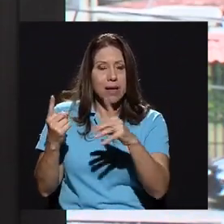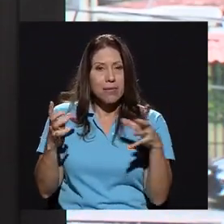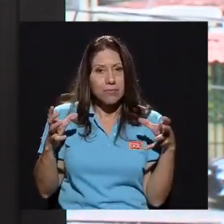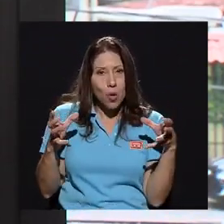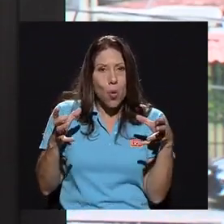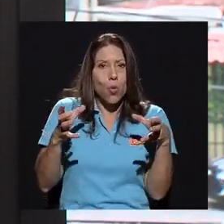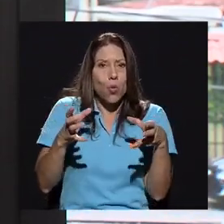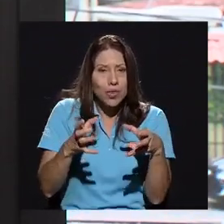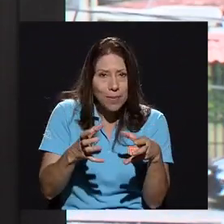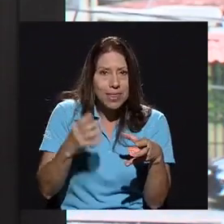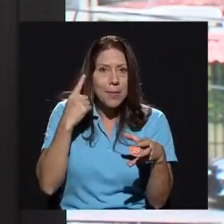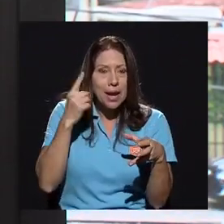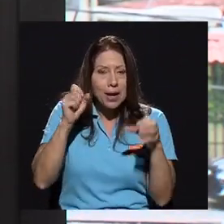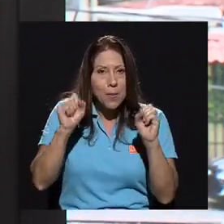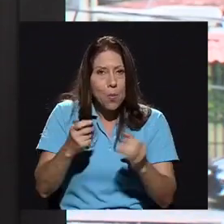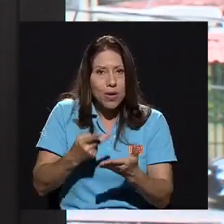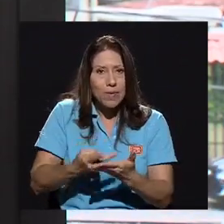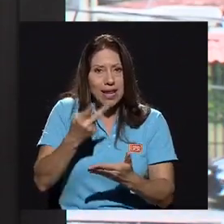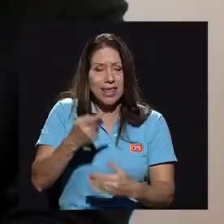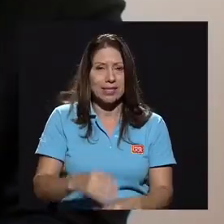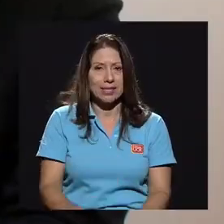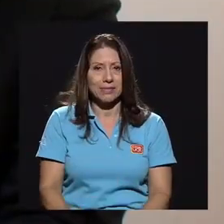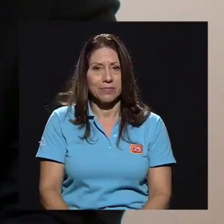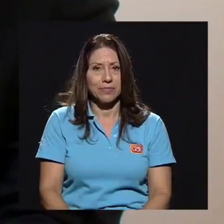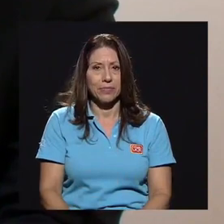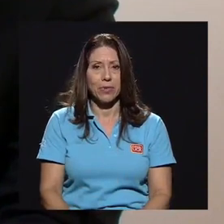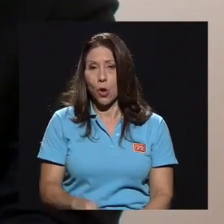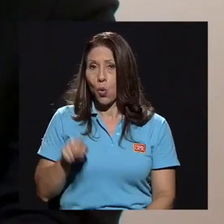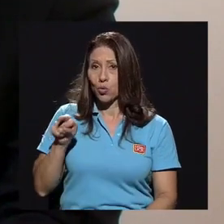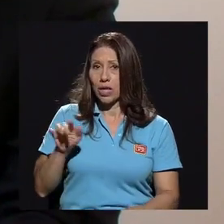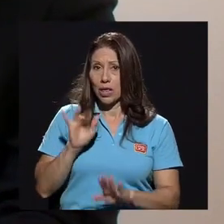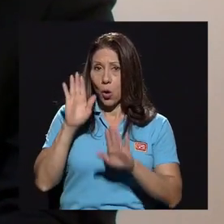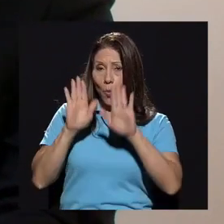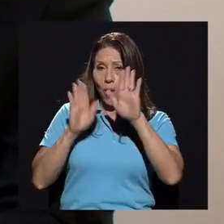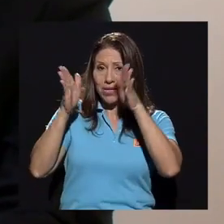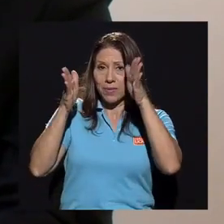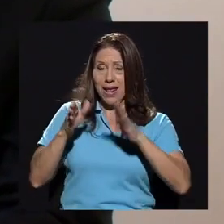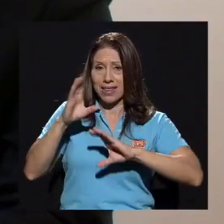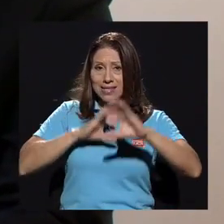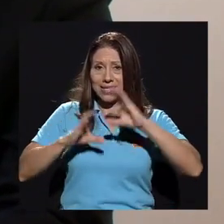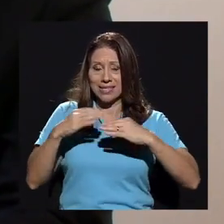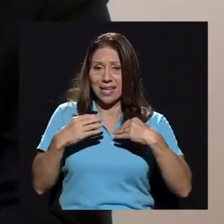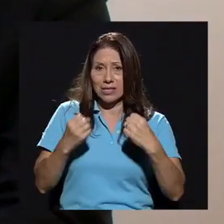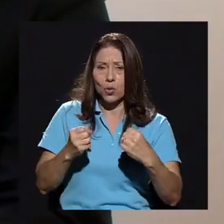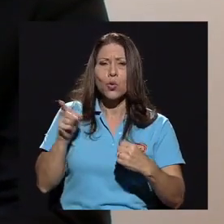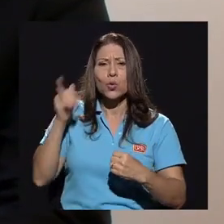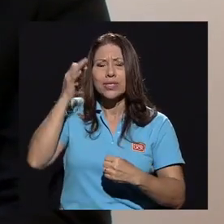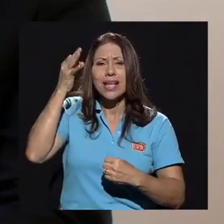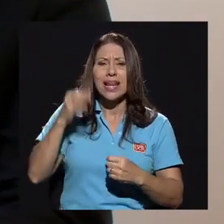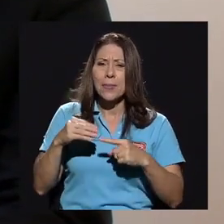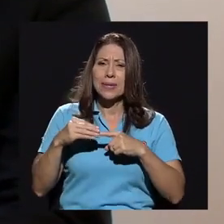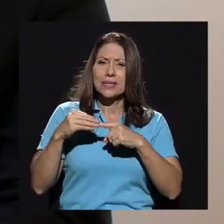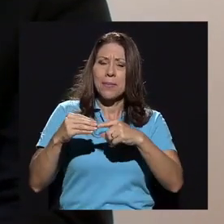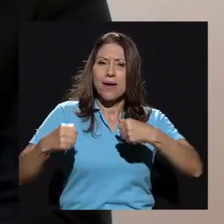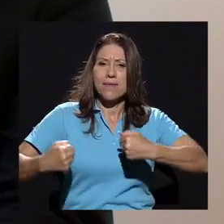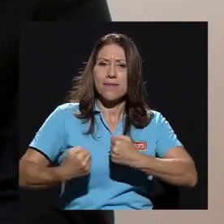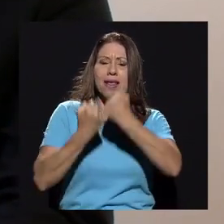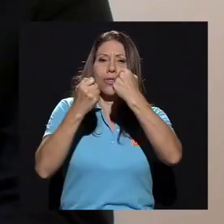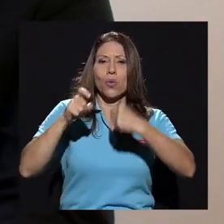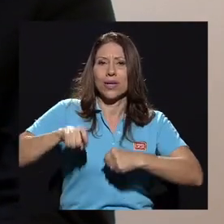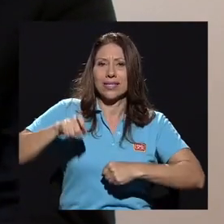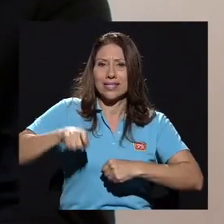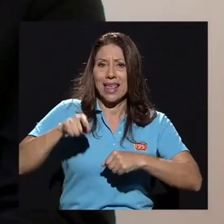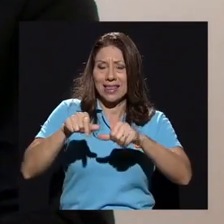conjuntamente para que tengan validez. Como aspirante por el área de ciencias de la salud, ¿cuál considera usted que es el principal